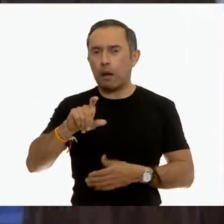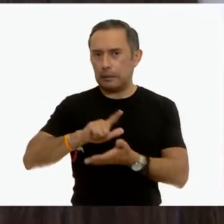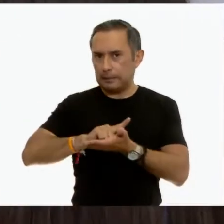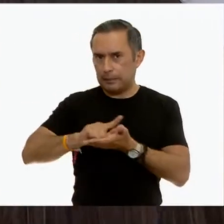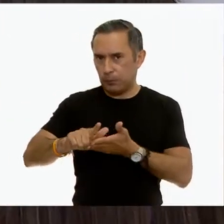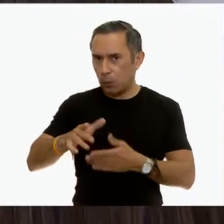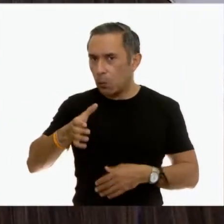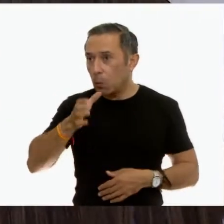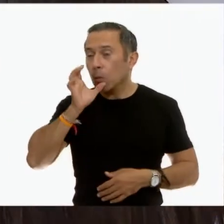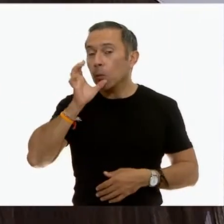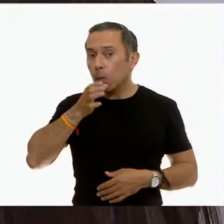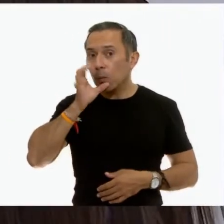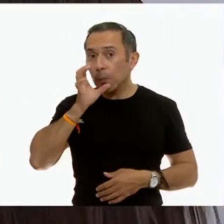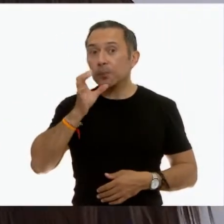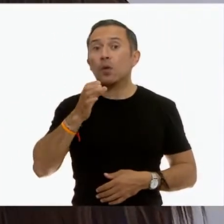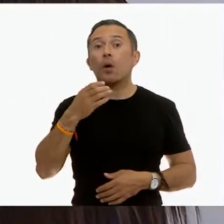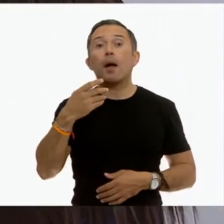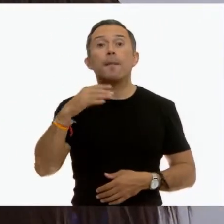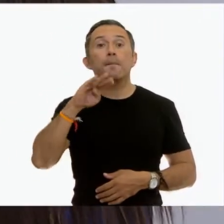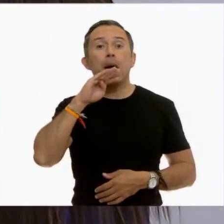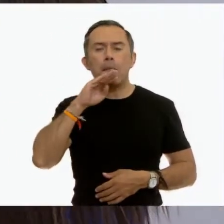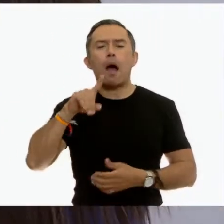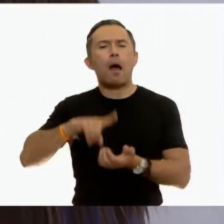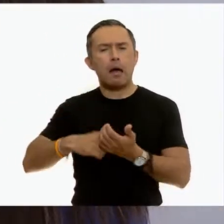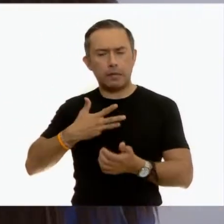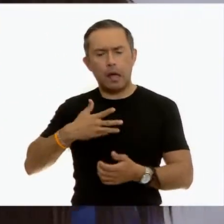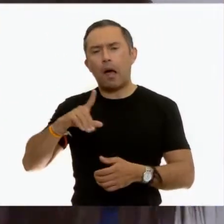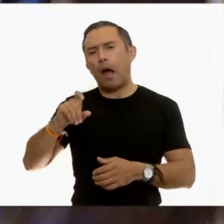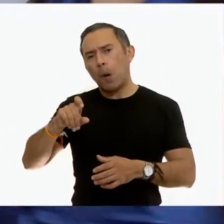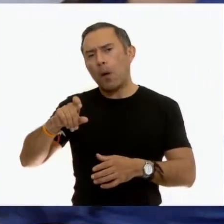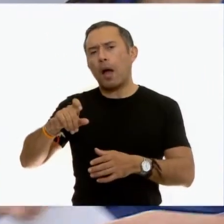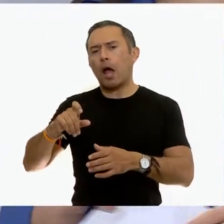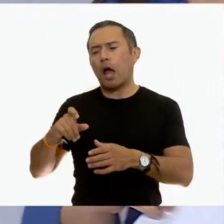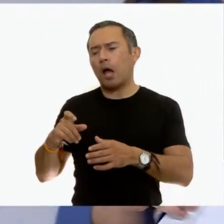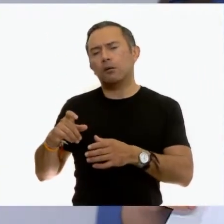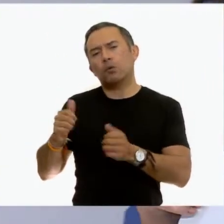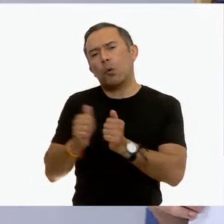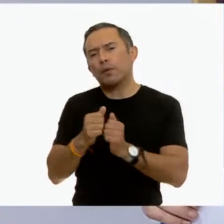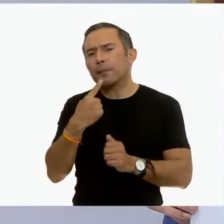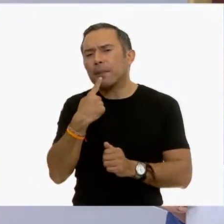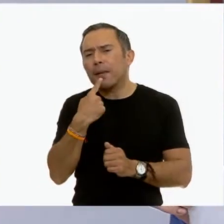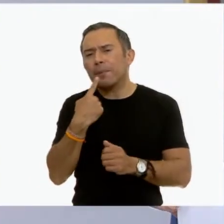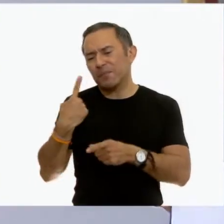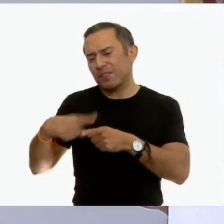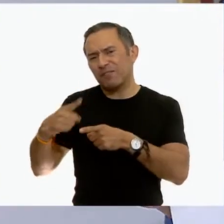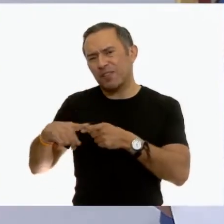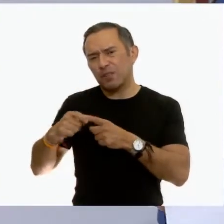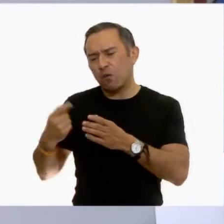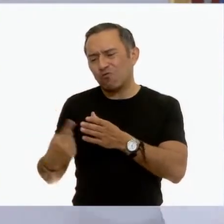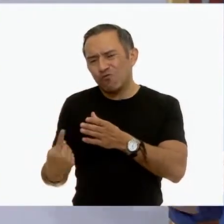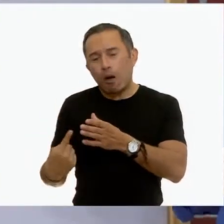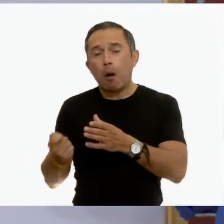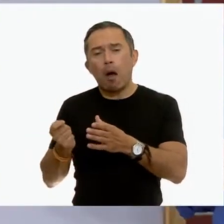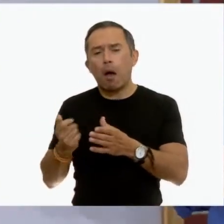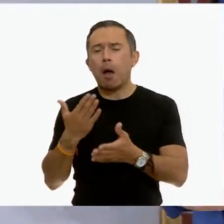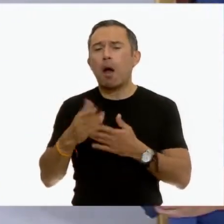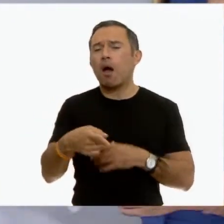su mamá le prepara aguas de sabor, él prefiere el agua potable natural.